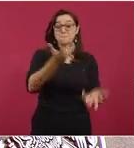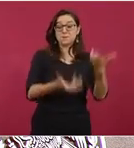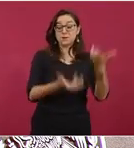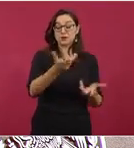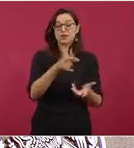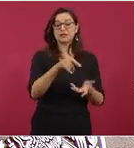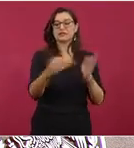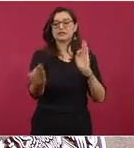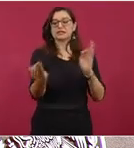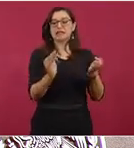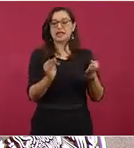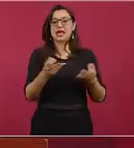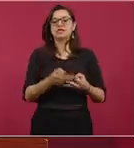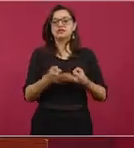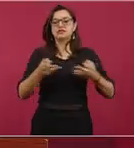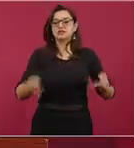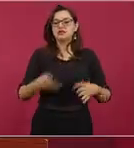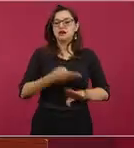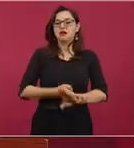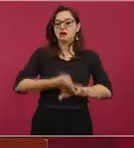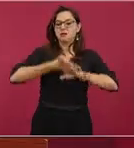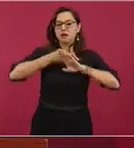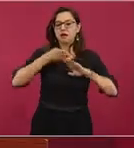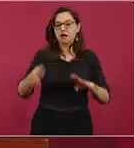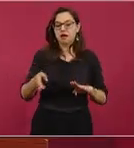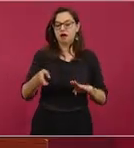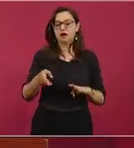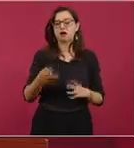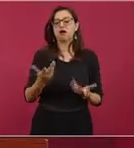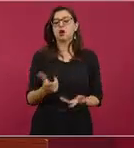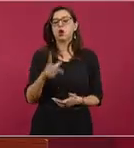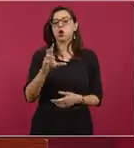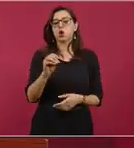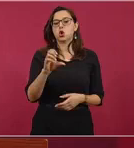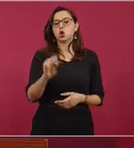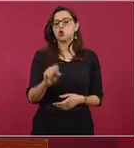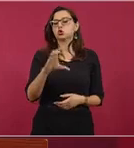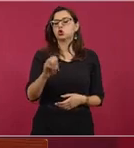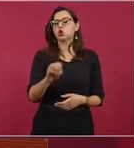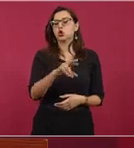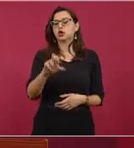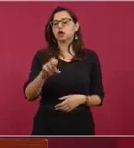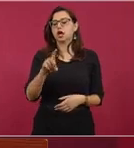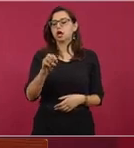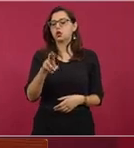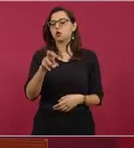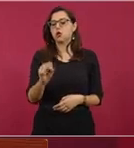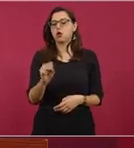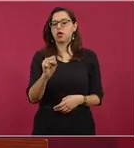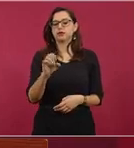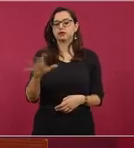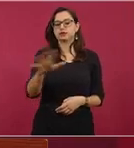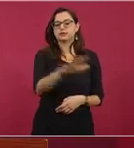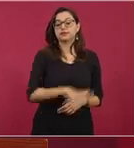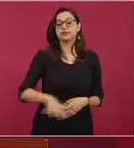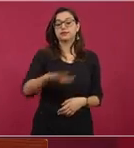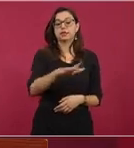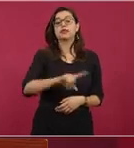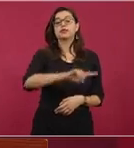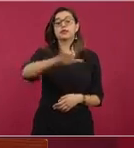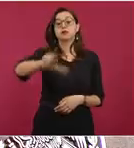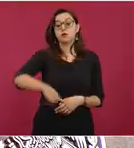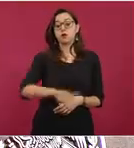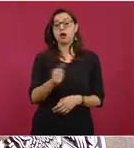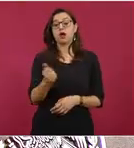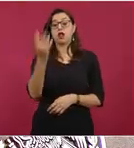llamada Tierra Blanca, en el paraje los corredores. Doce horas después, a las cuatro de la